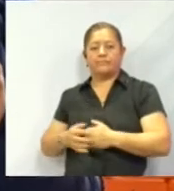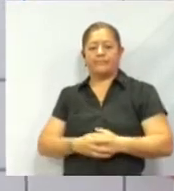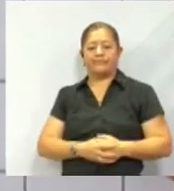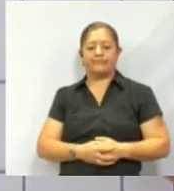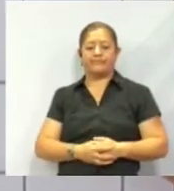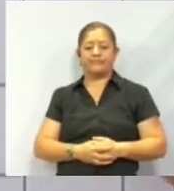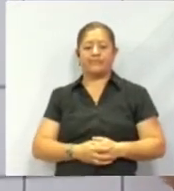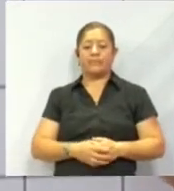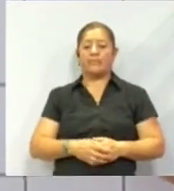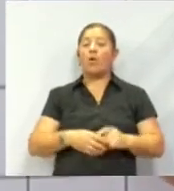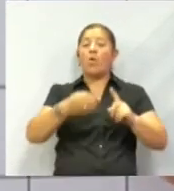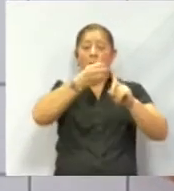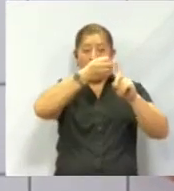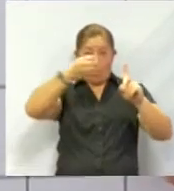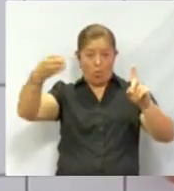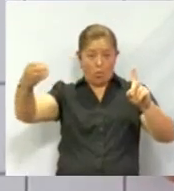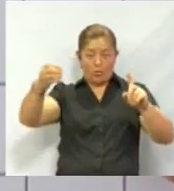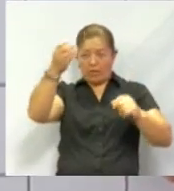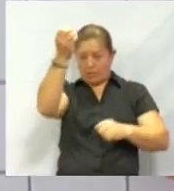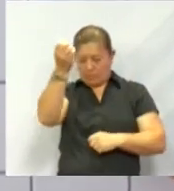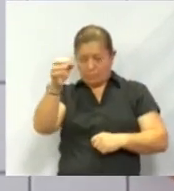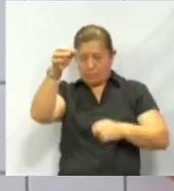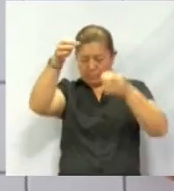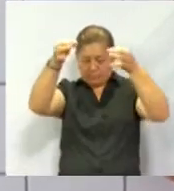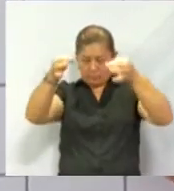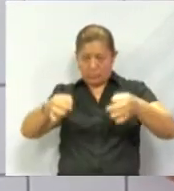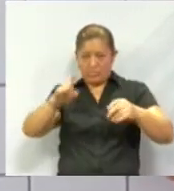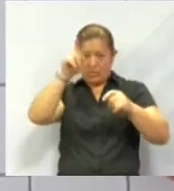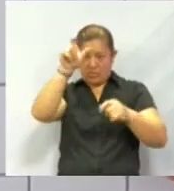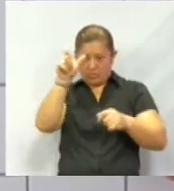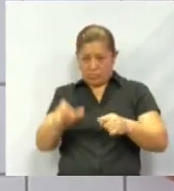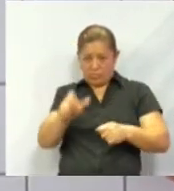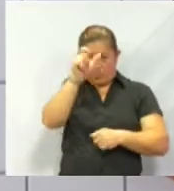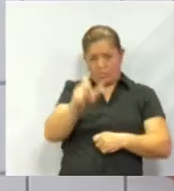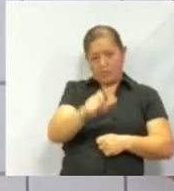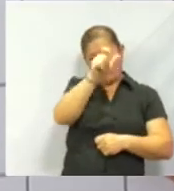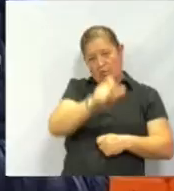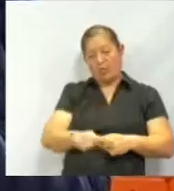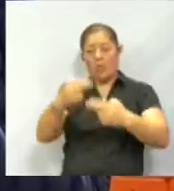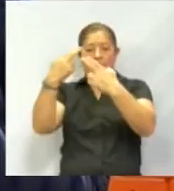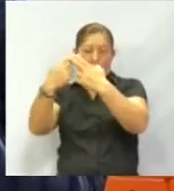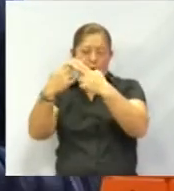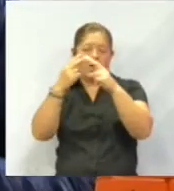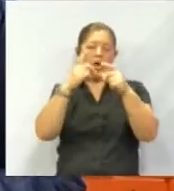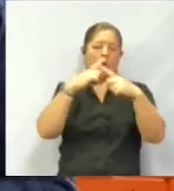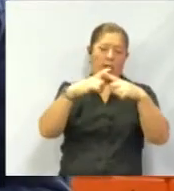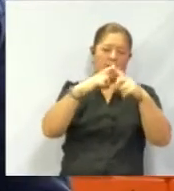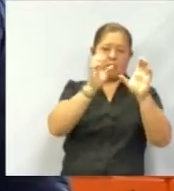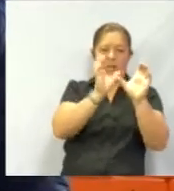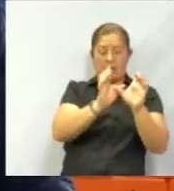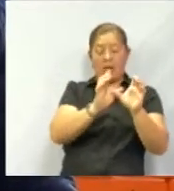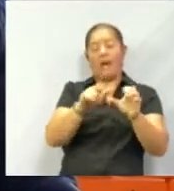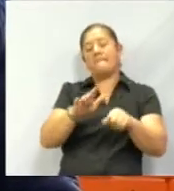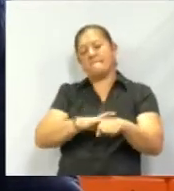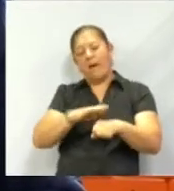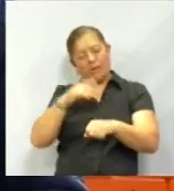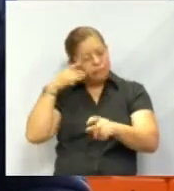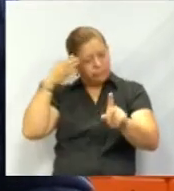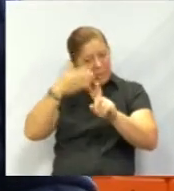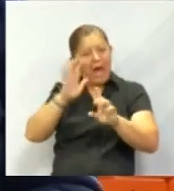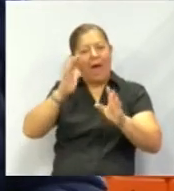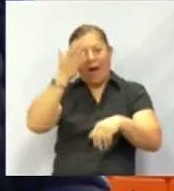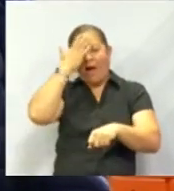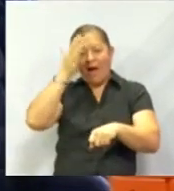posición, unidades, decenas y centenas. Esto le ayudará a tener una mayor orientación espacial y relación